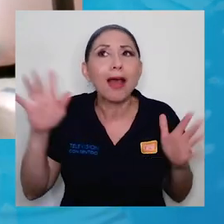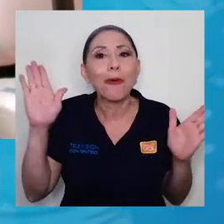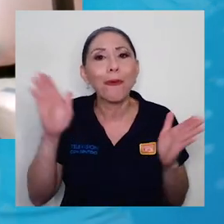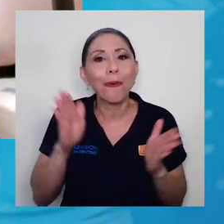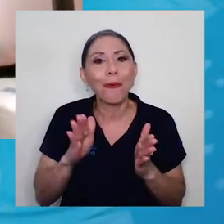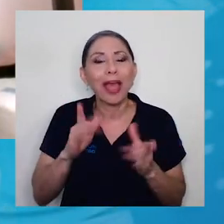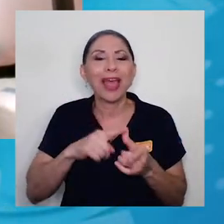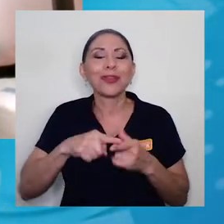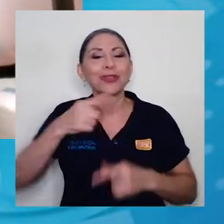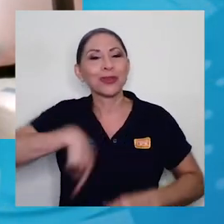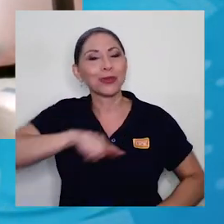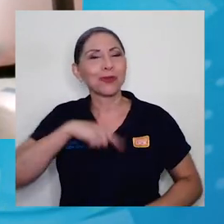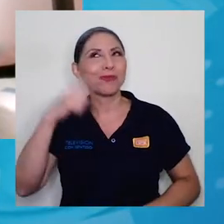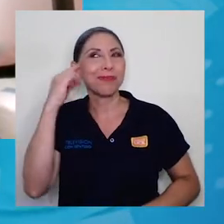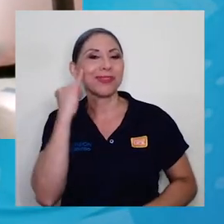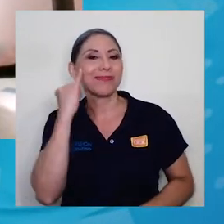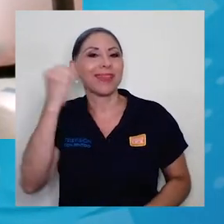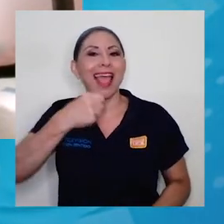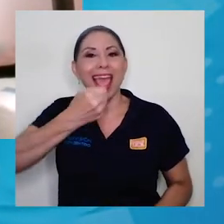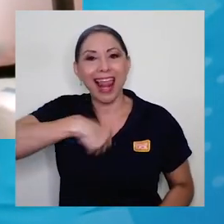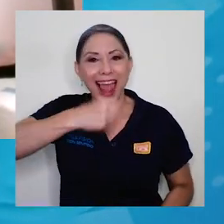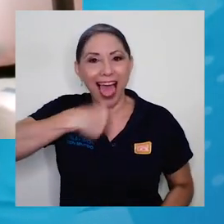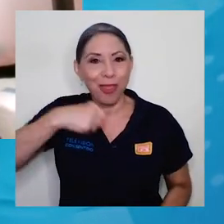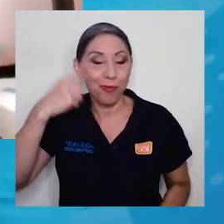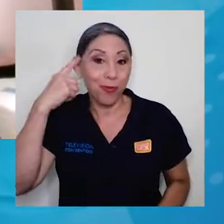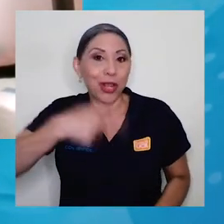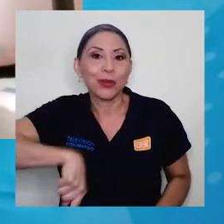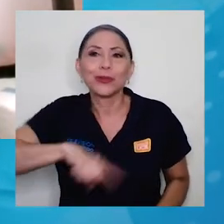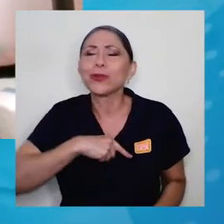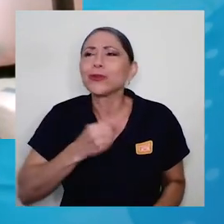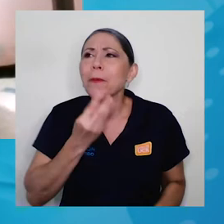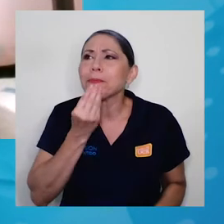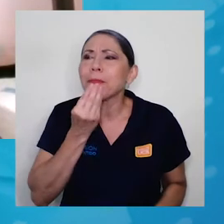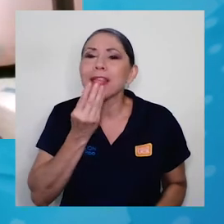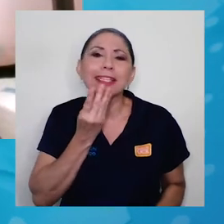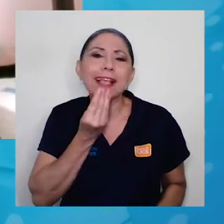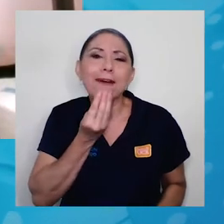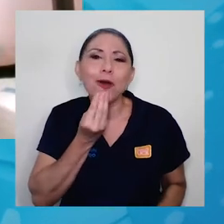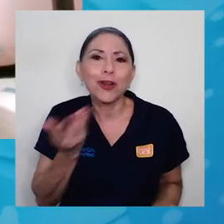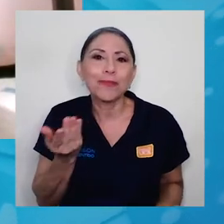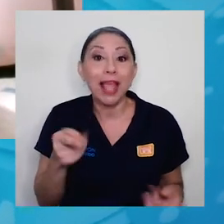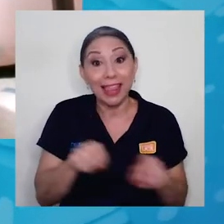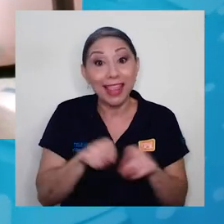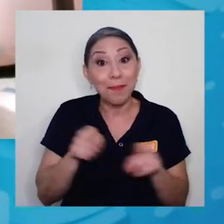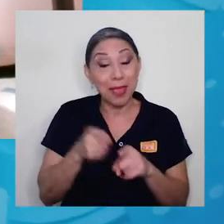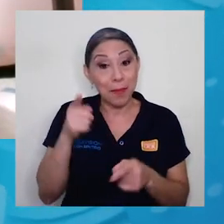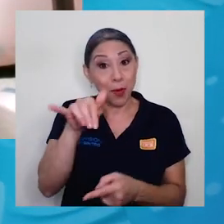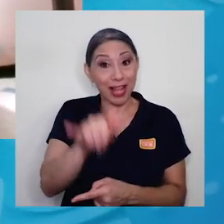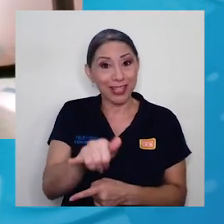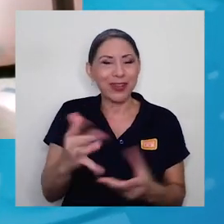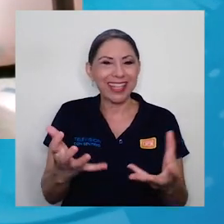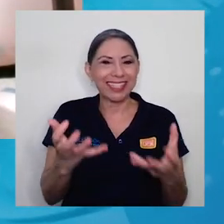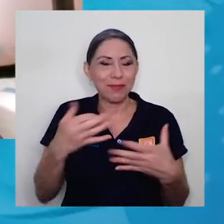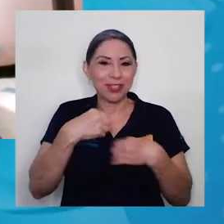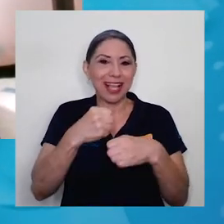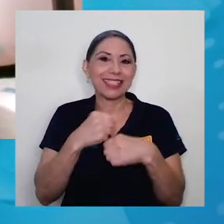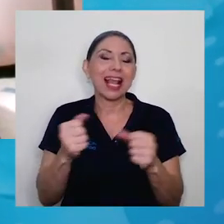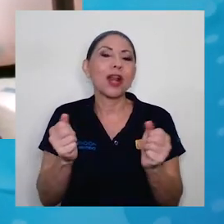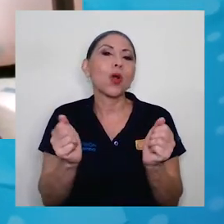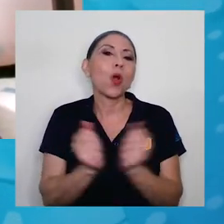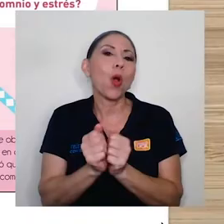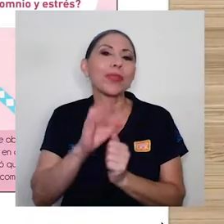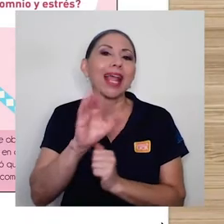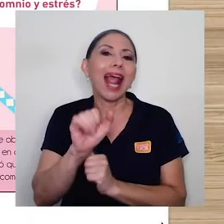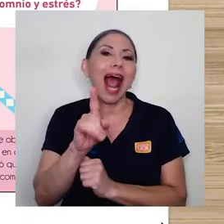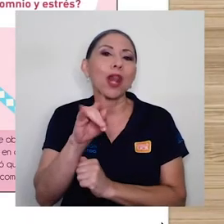de fijo lo vamos a buscar por su contextura, por su sabor. Es más, por eso también lo quisimos hacer bajo en